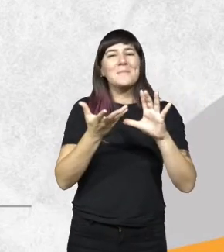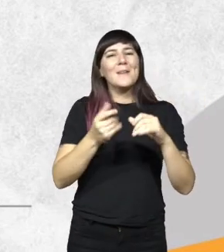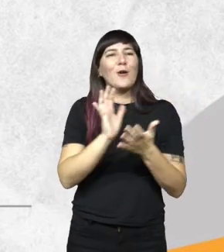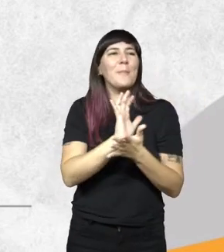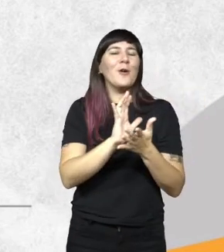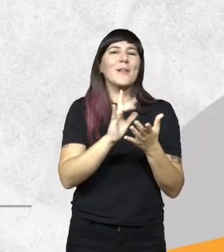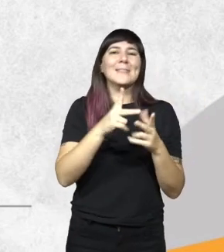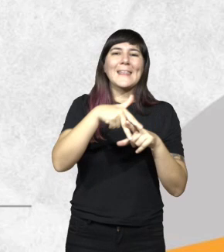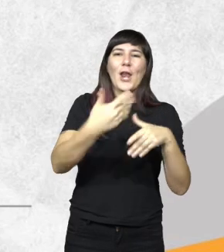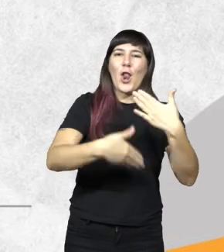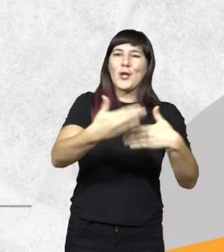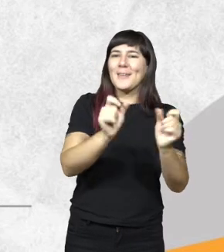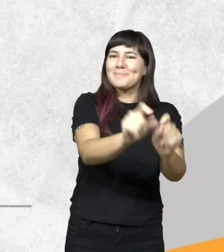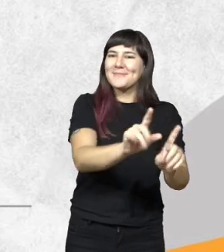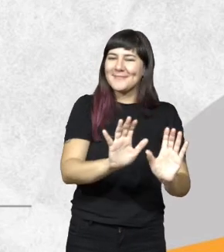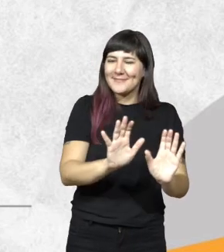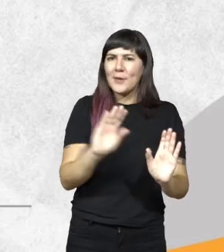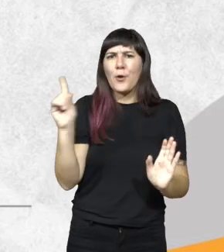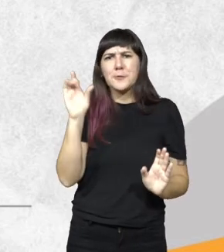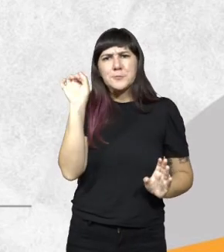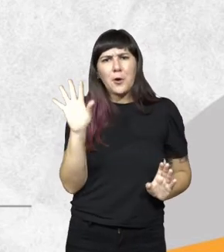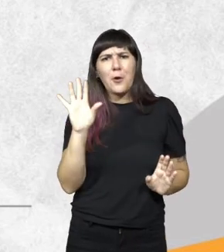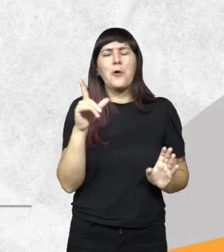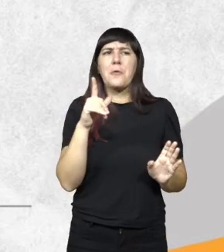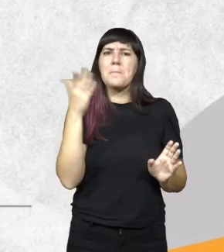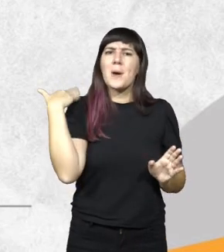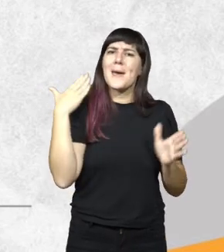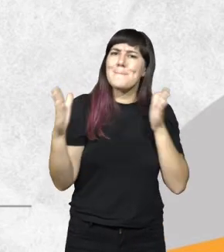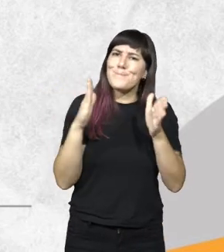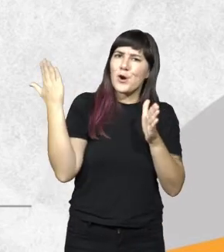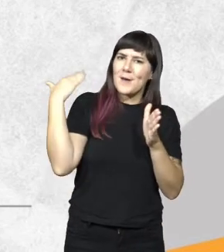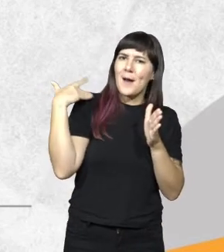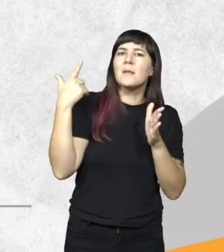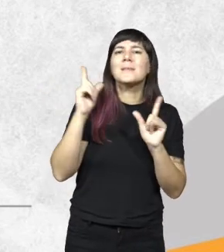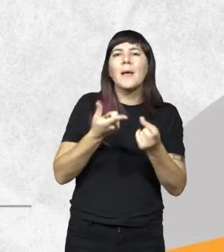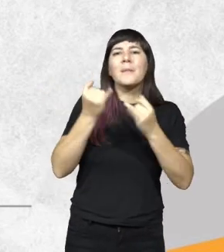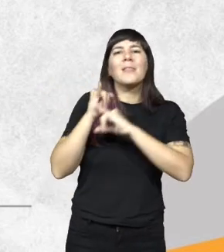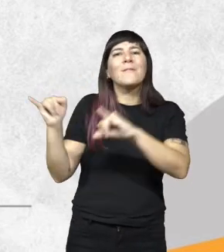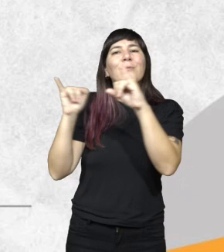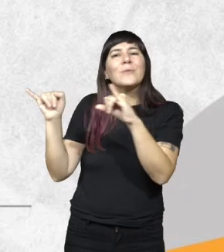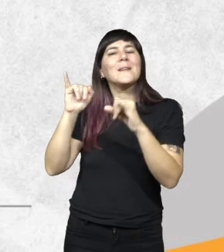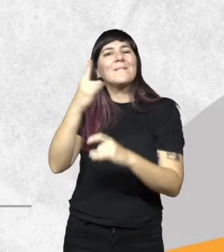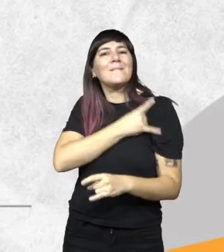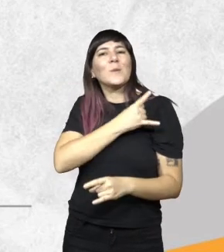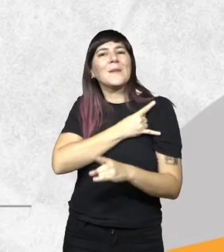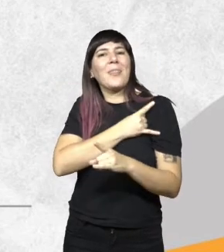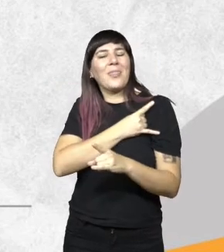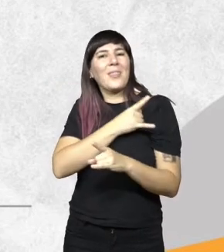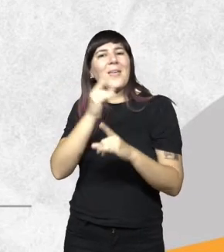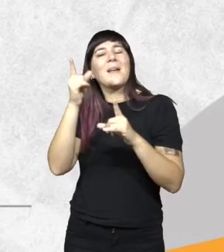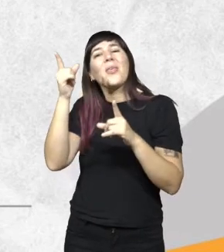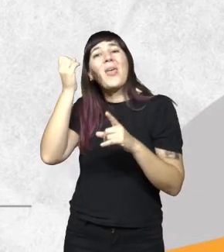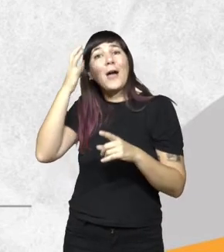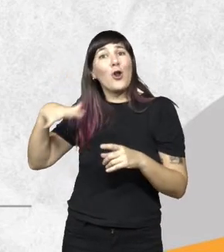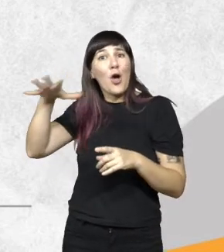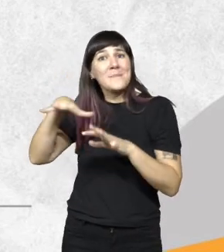que ellos tenían es decir no solo se usaba en esa época sino también que se difundía en la facultad de agronomía me cuentan mis ingenieros agrónomos no